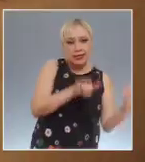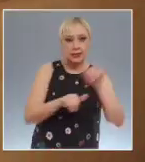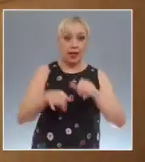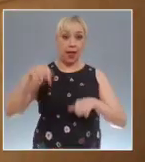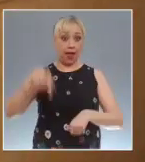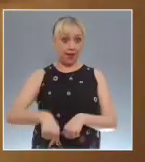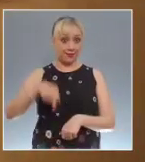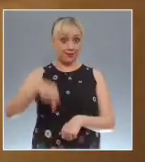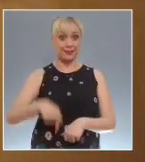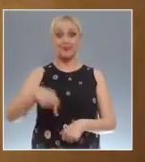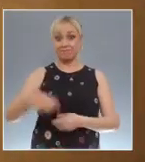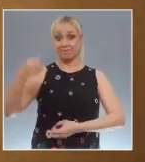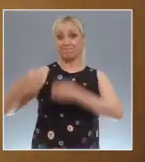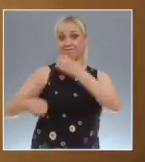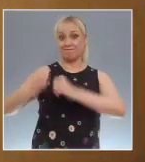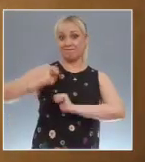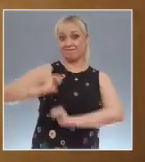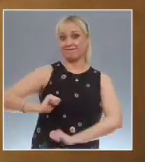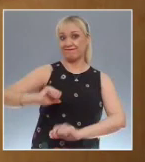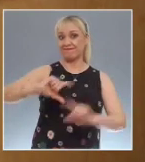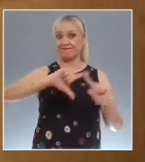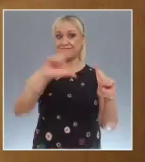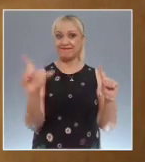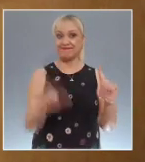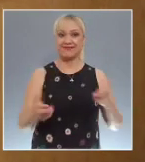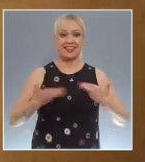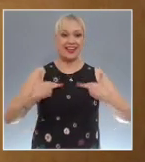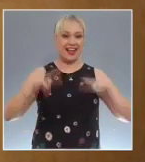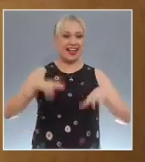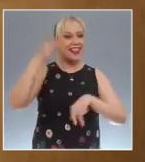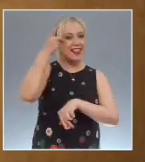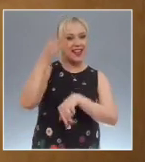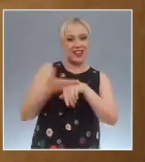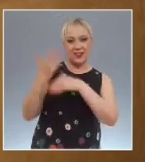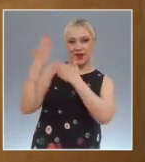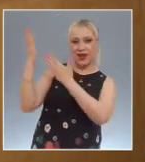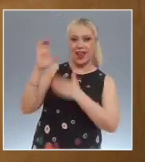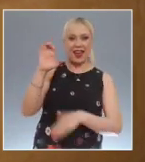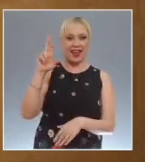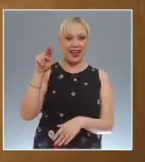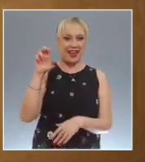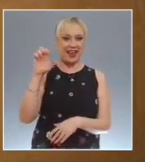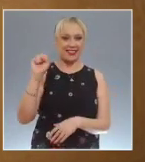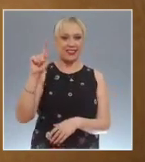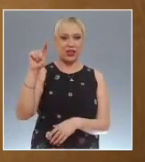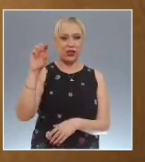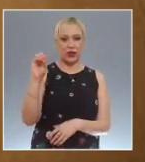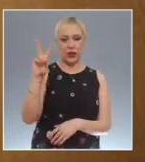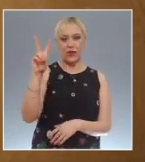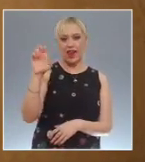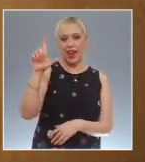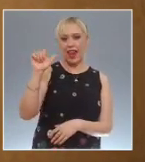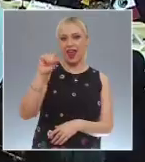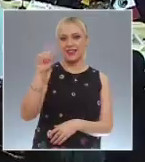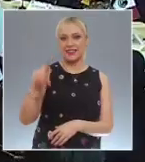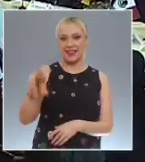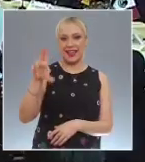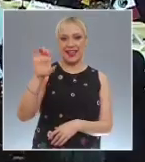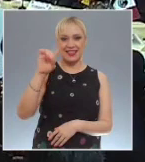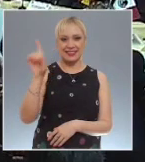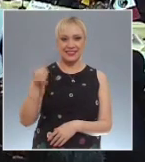Federación el director de Justicia TV, Ernesto Velásquez asistió a la inauguración de la Cumbre Iberoamericana de Medios Públicos